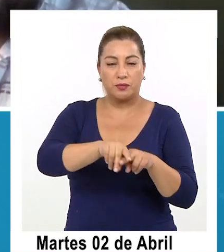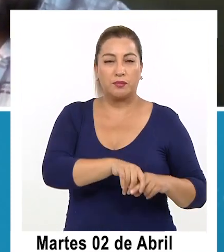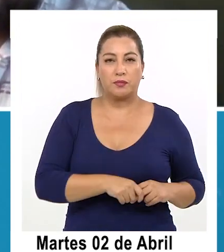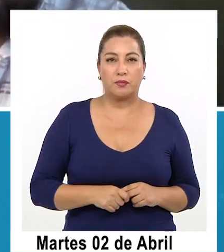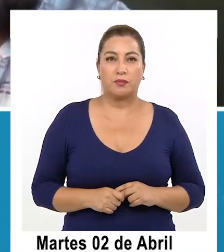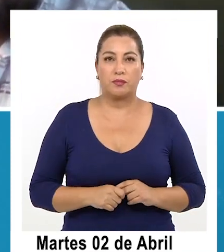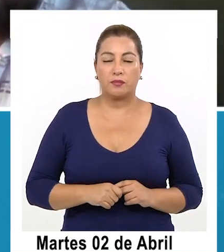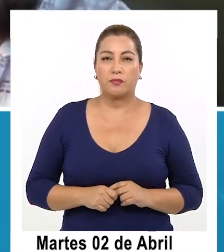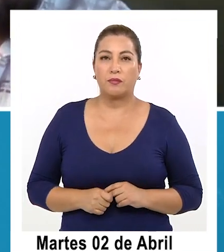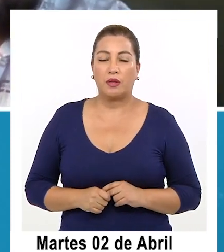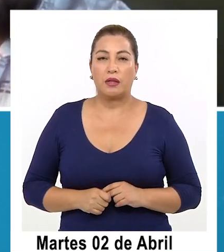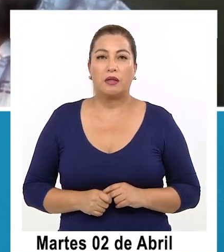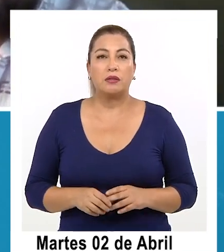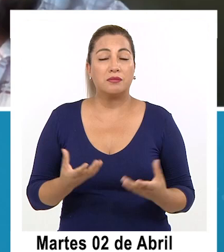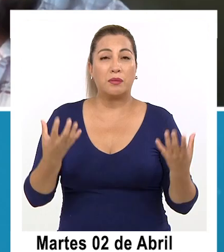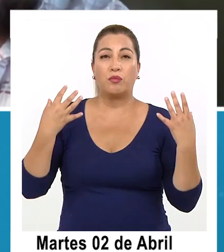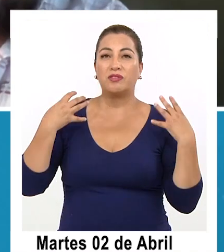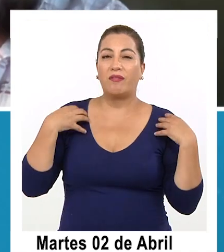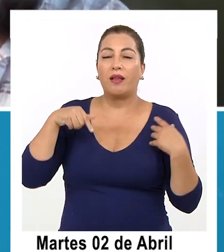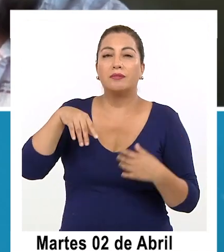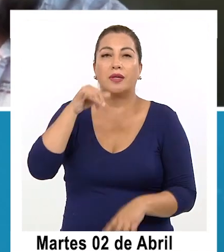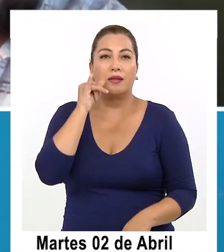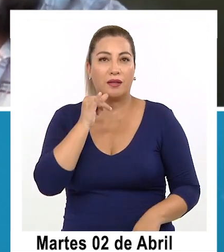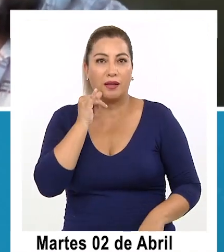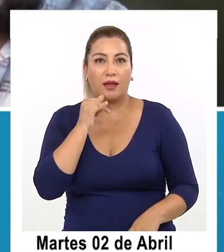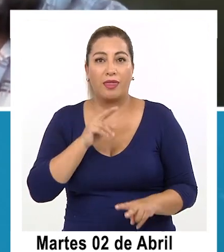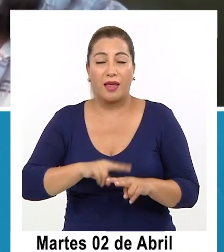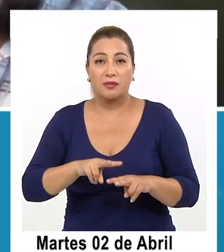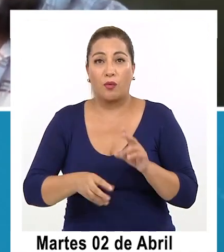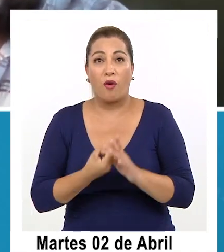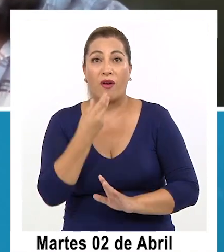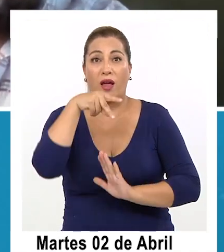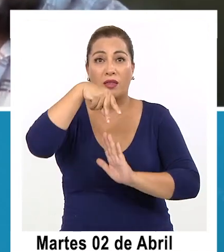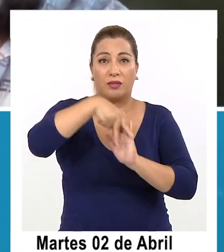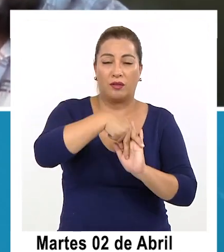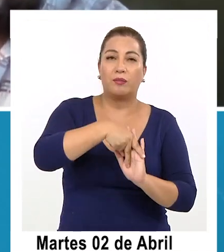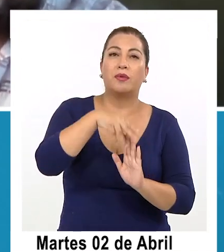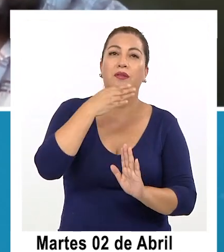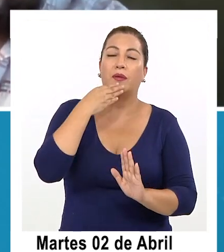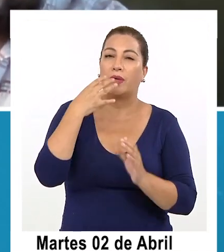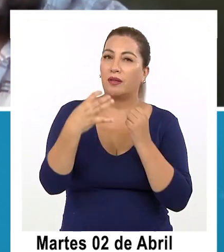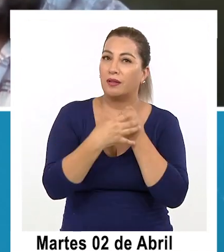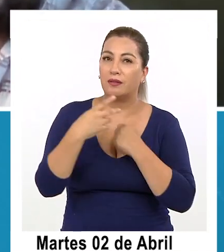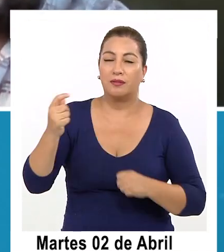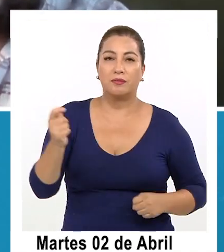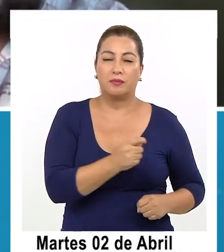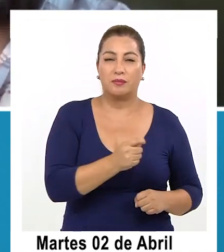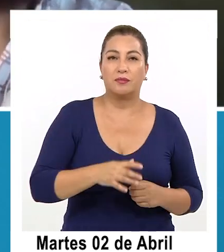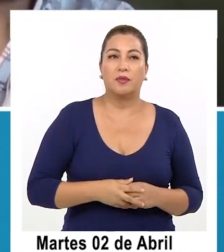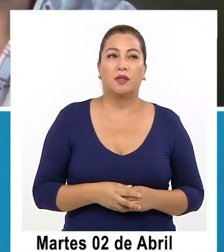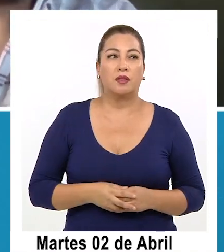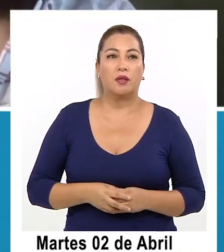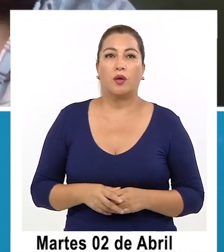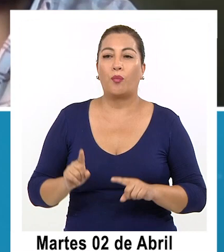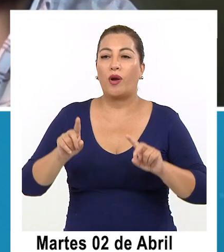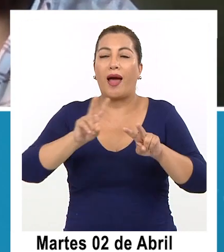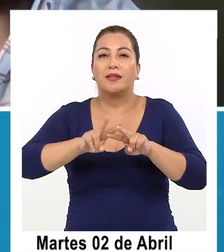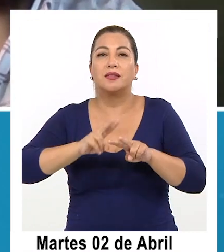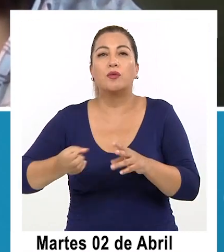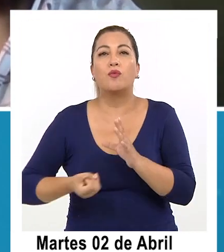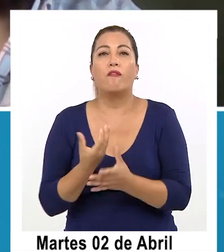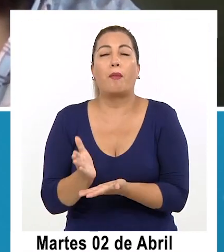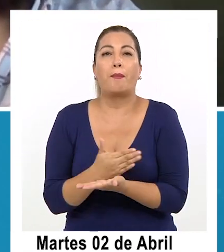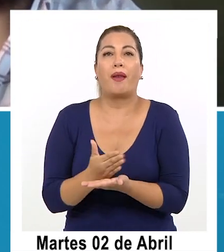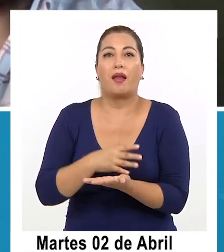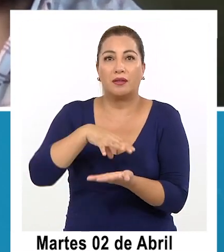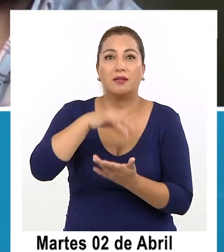de gestión local a nivel comunal de normativa y también a nivel regional como de una visión estratégica también de la